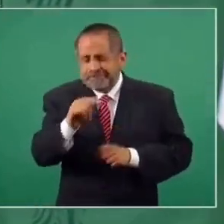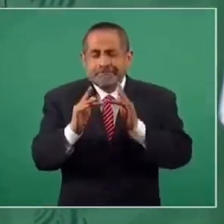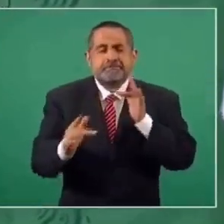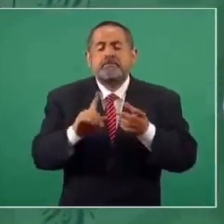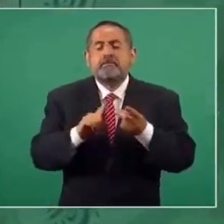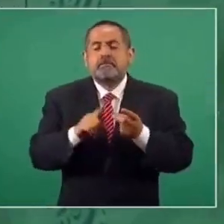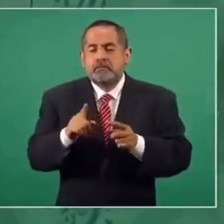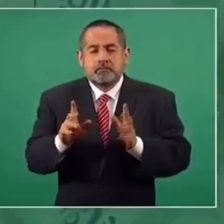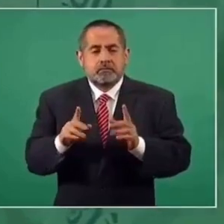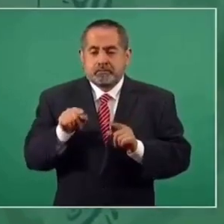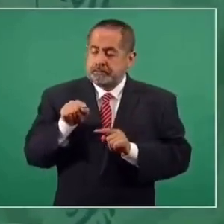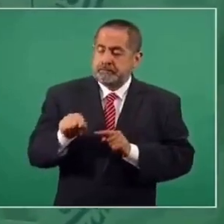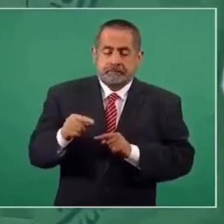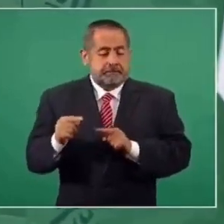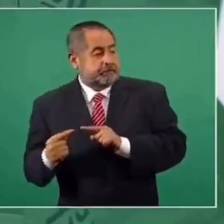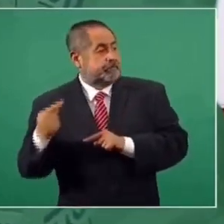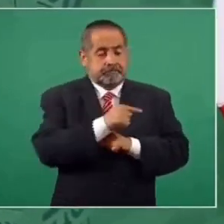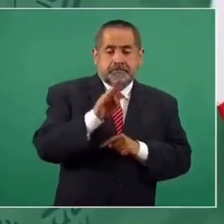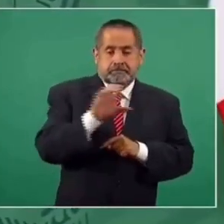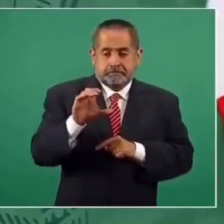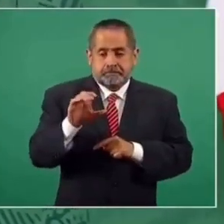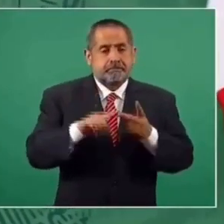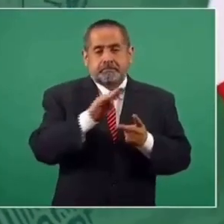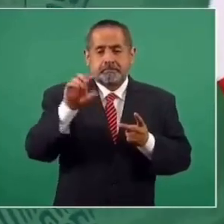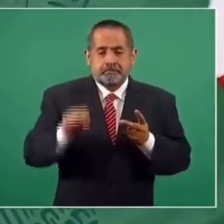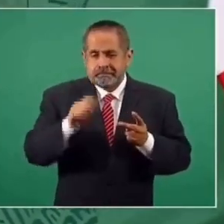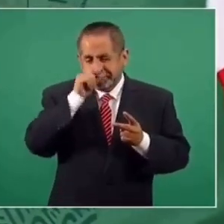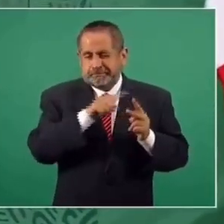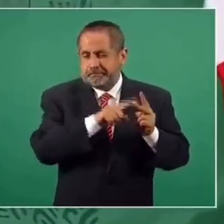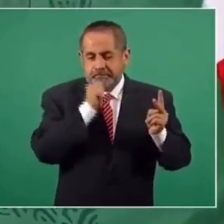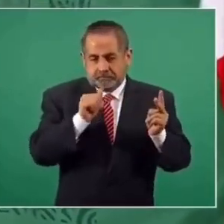conexión, en el caso de Baja California, de Baja California Sur.